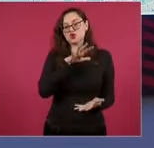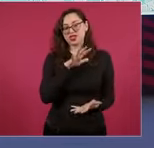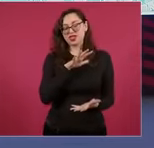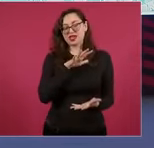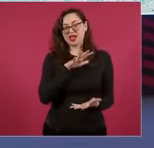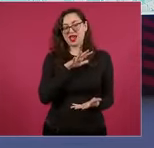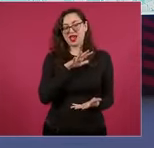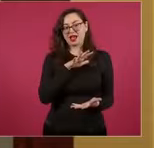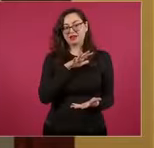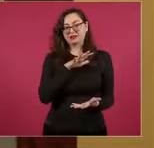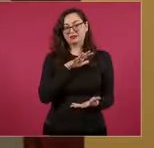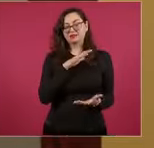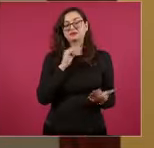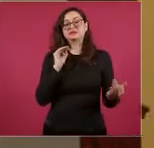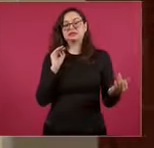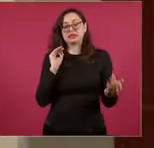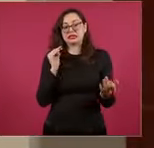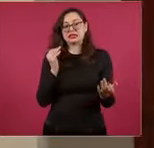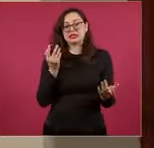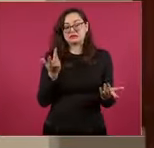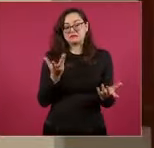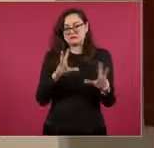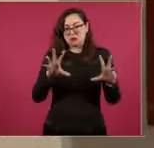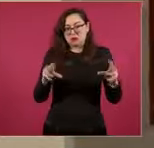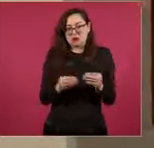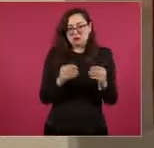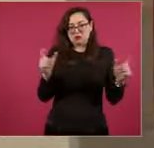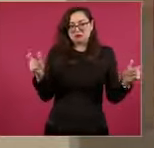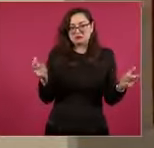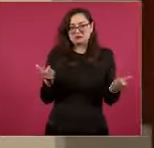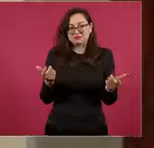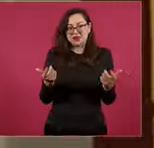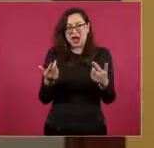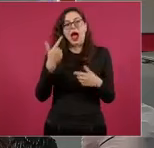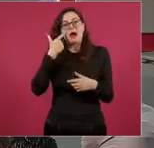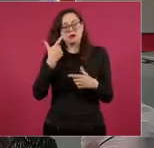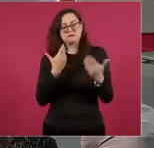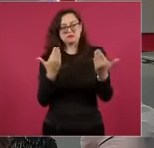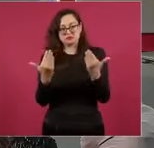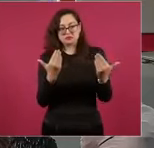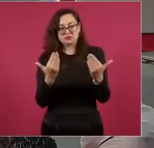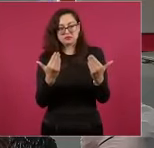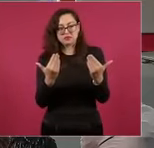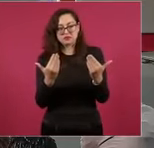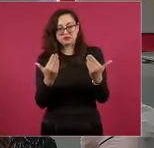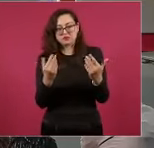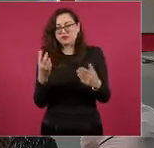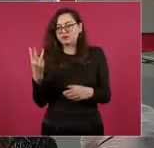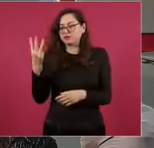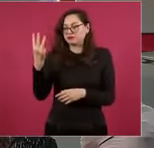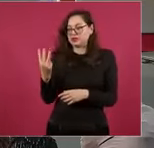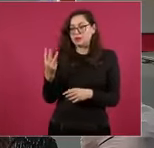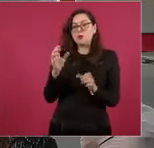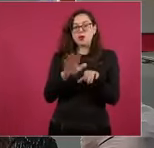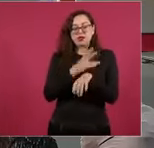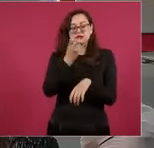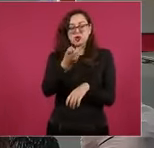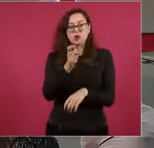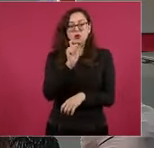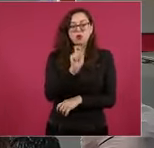decimal se acerque más al entero. Si regresamos al anterior, por eso importan los decimales.